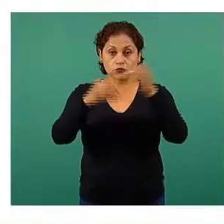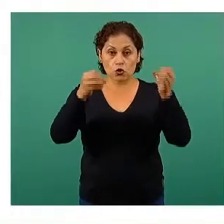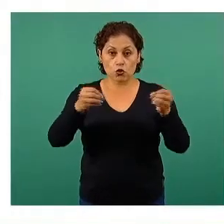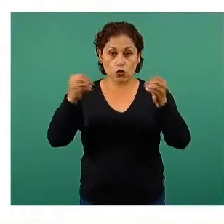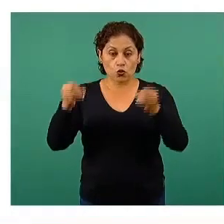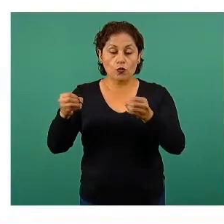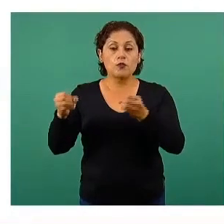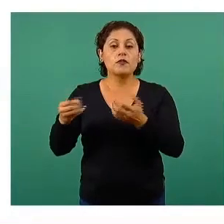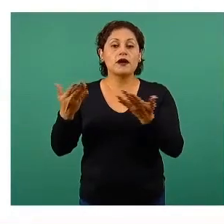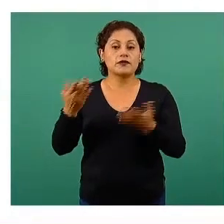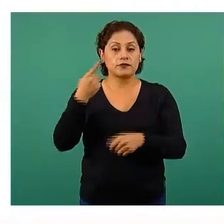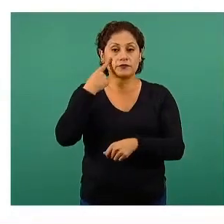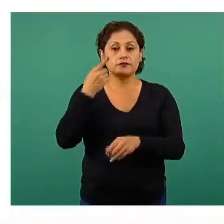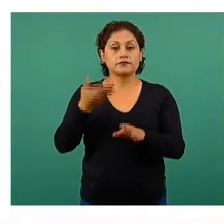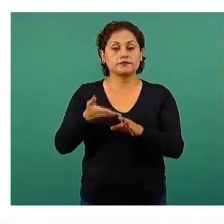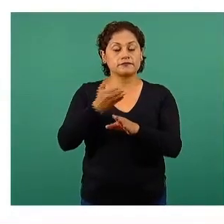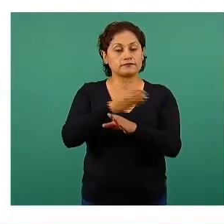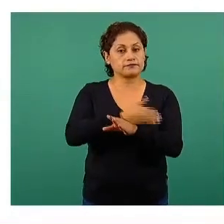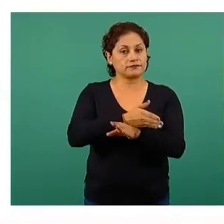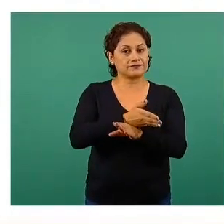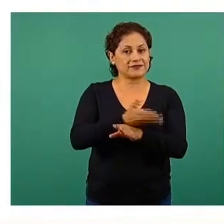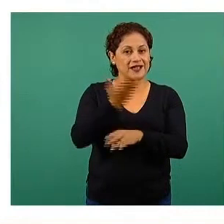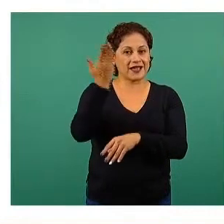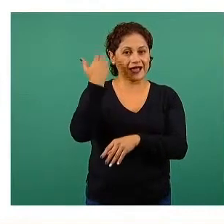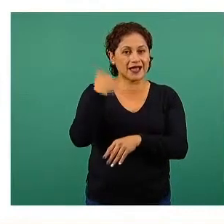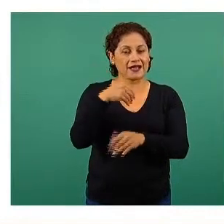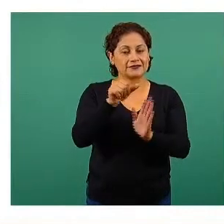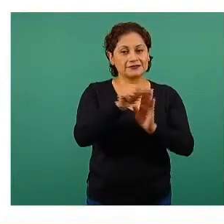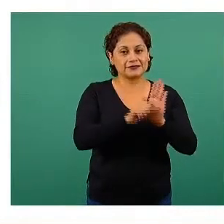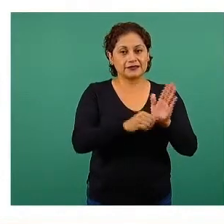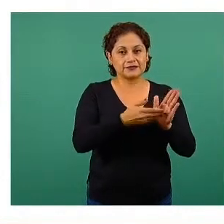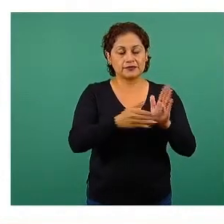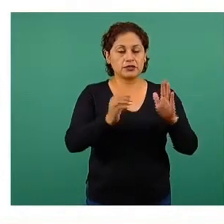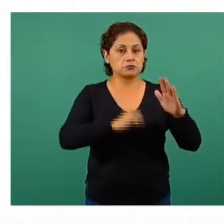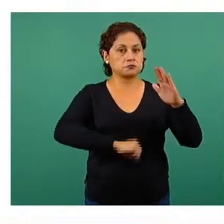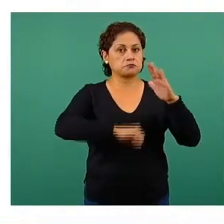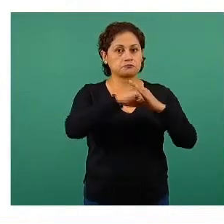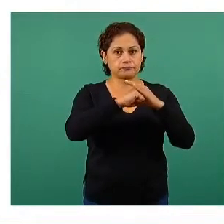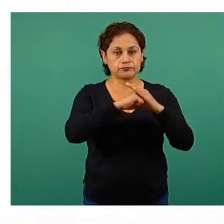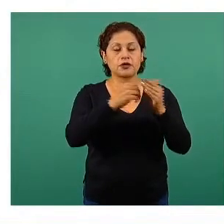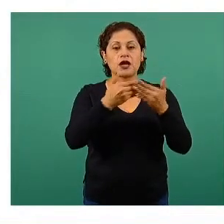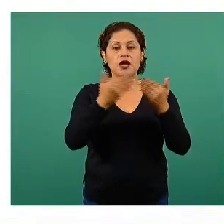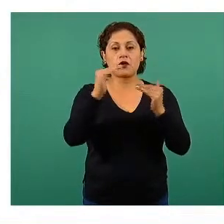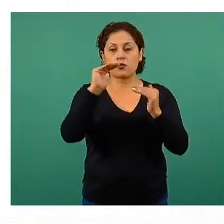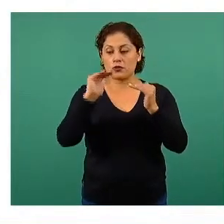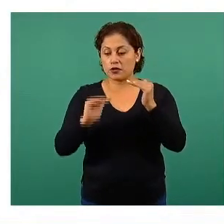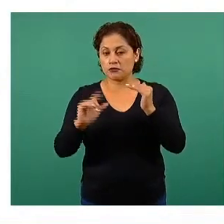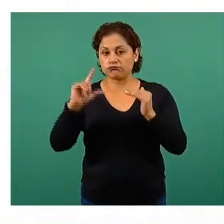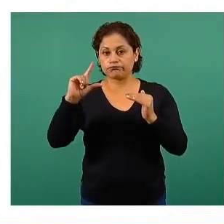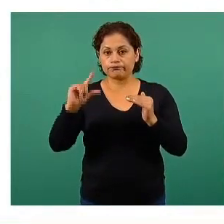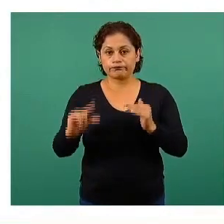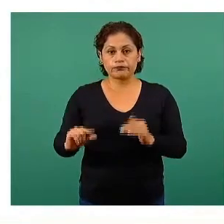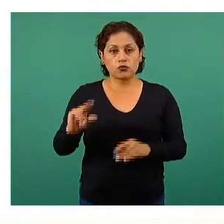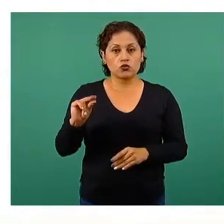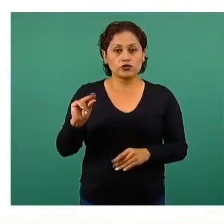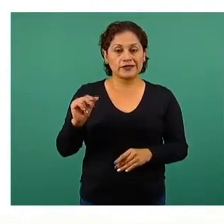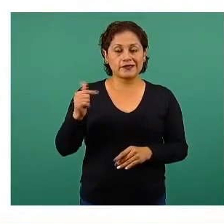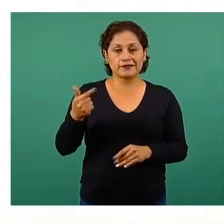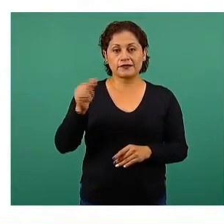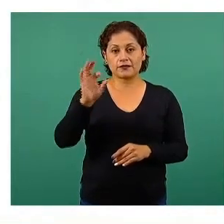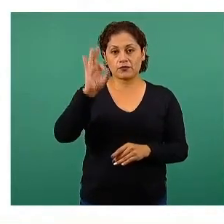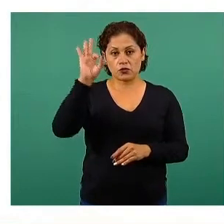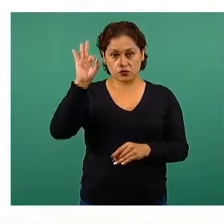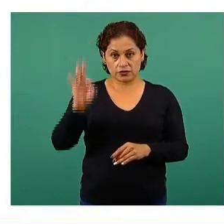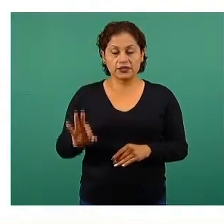segundo periodo de la segunda ola epidémica de nuestro país, ha descendido un 87% del punto máximo